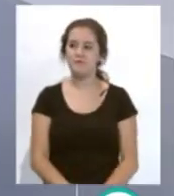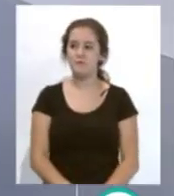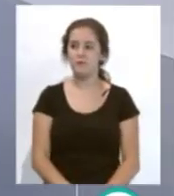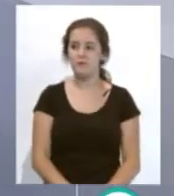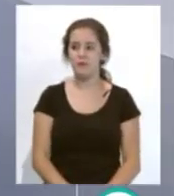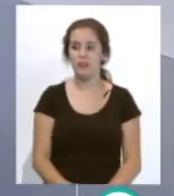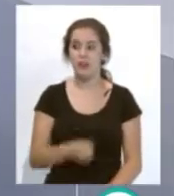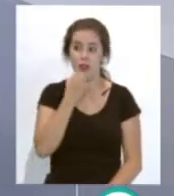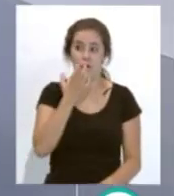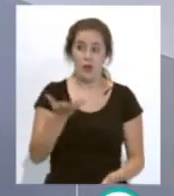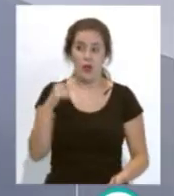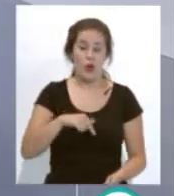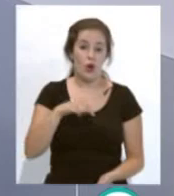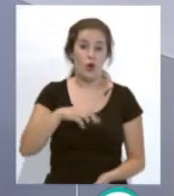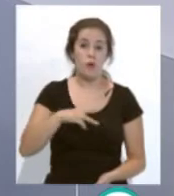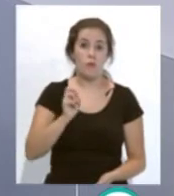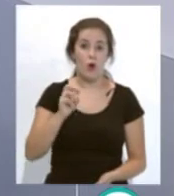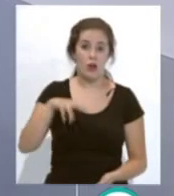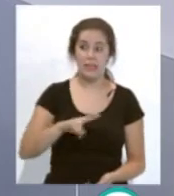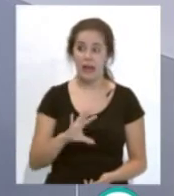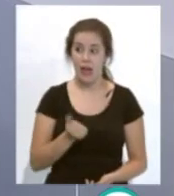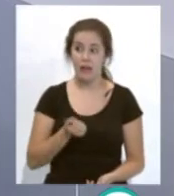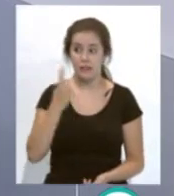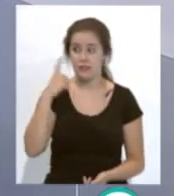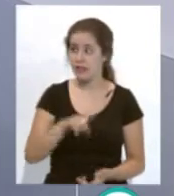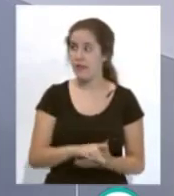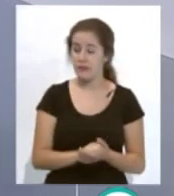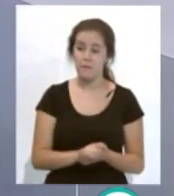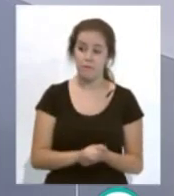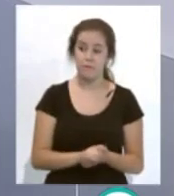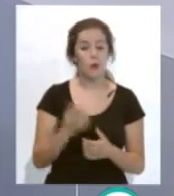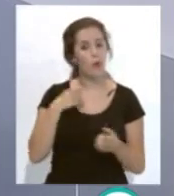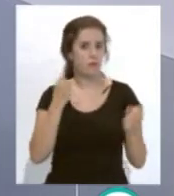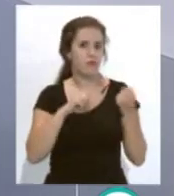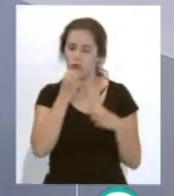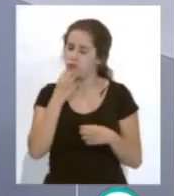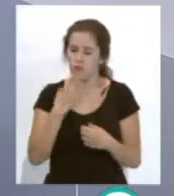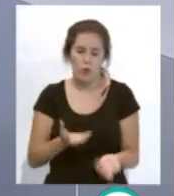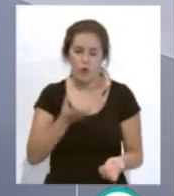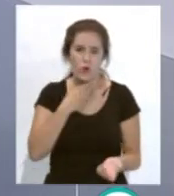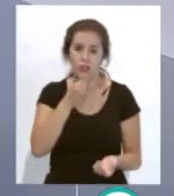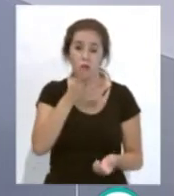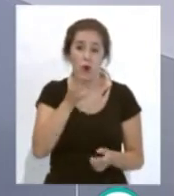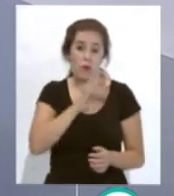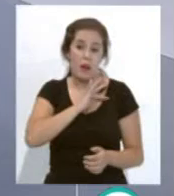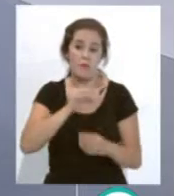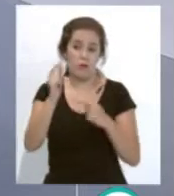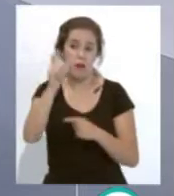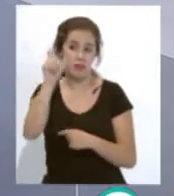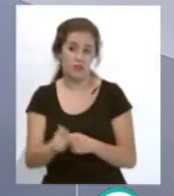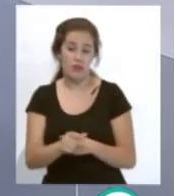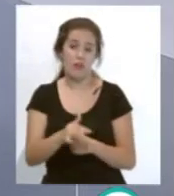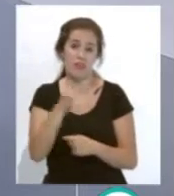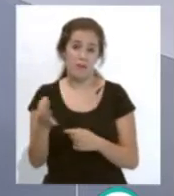Bueno, bonitas palabras también sobre todo y aparte creo que fue un acto muy lindo porque cuando premias a una persona que además